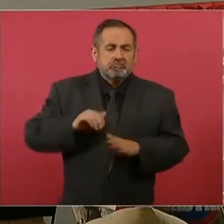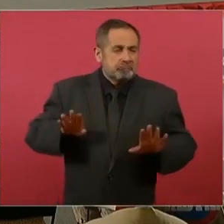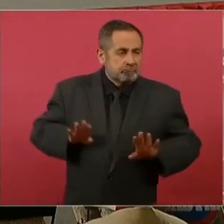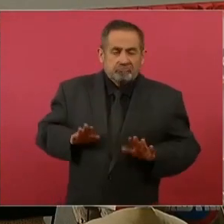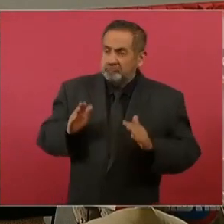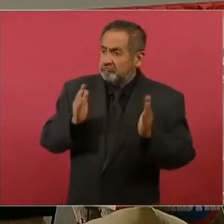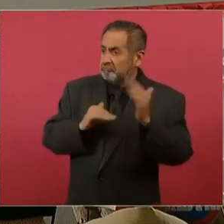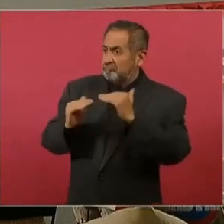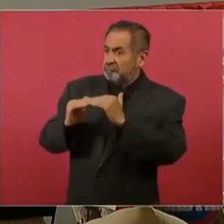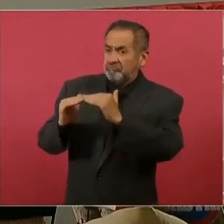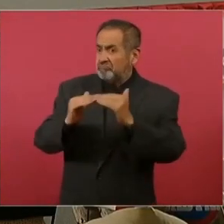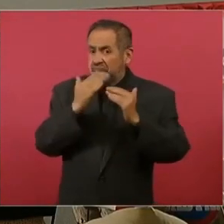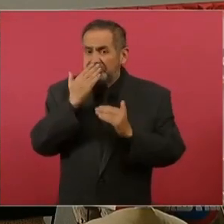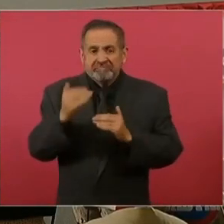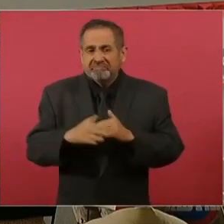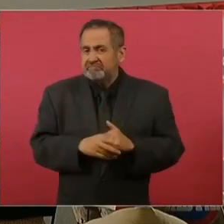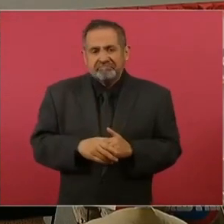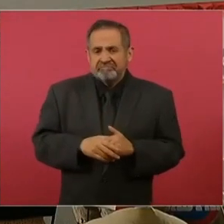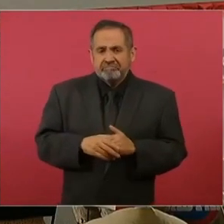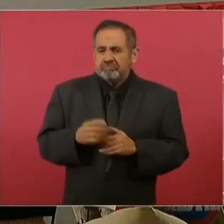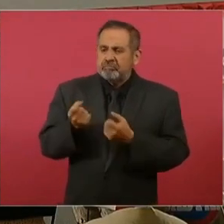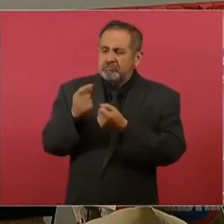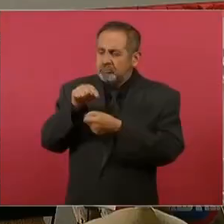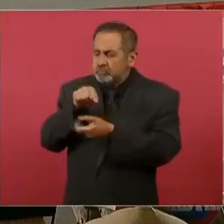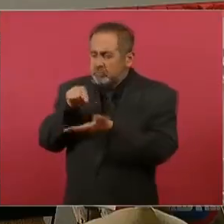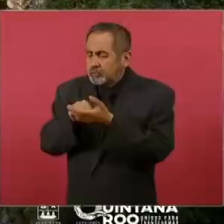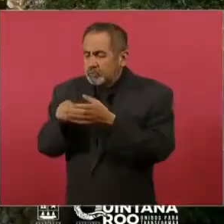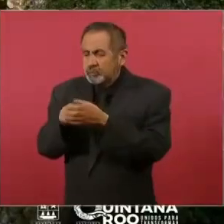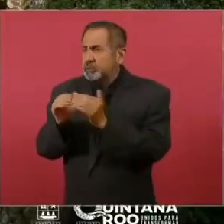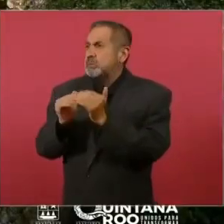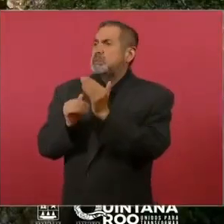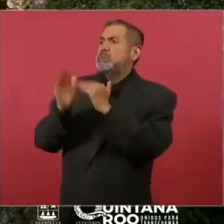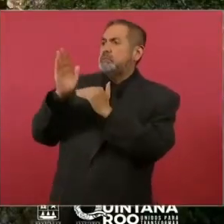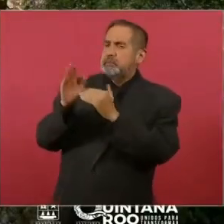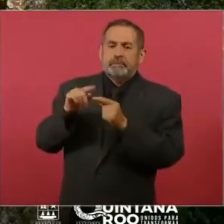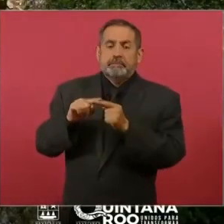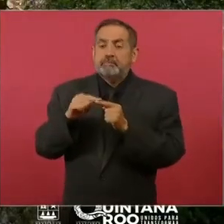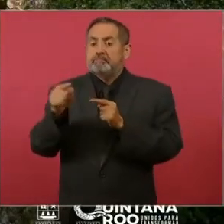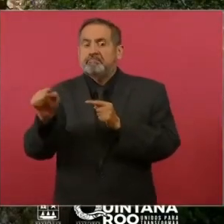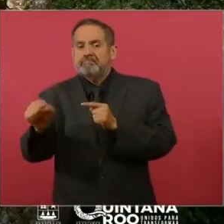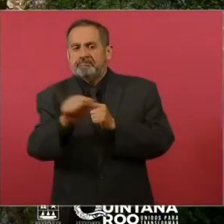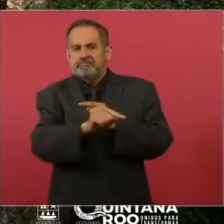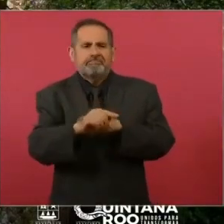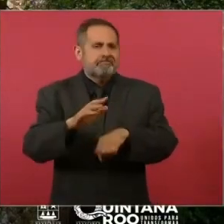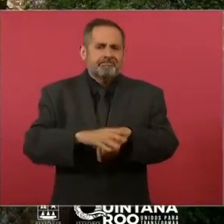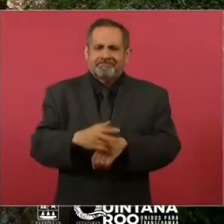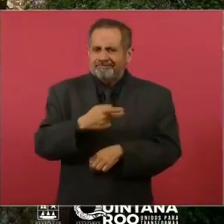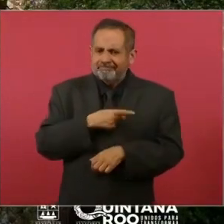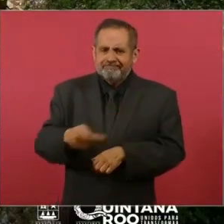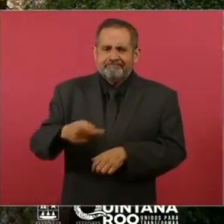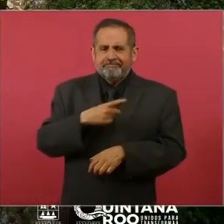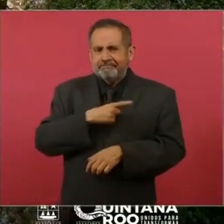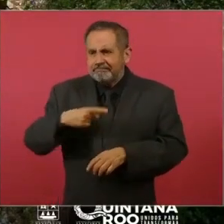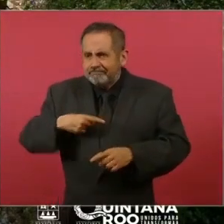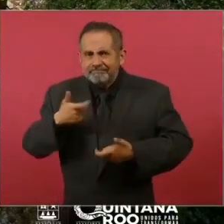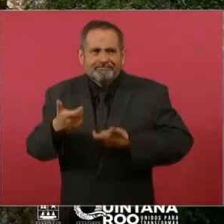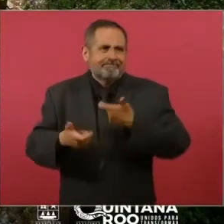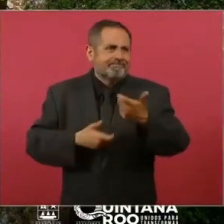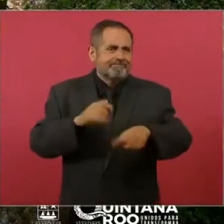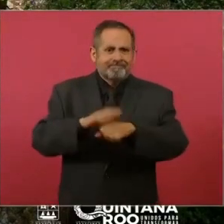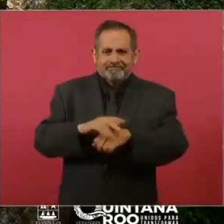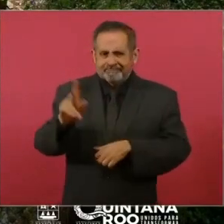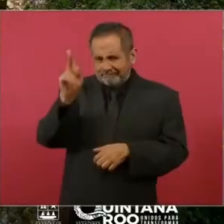de un crecimiento económico desbordante en un sector de nuestra sociedad, en otros sectores se fueron acumulando deudas sociales que hoy